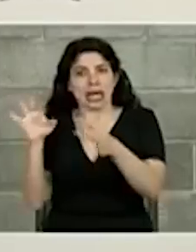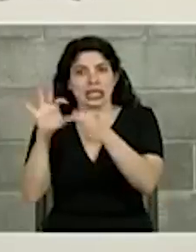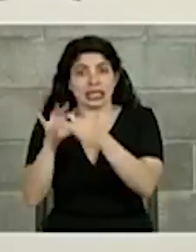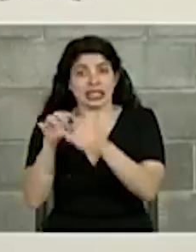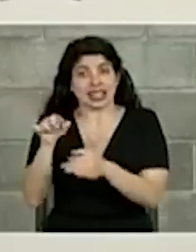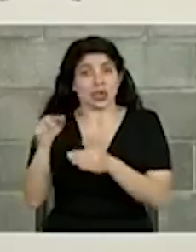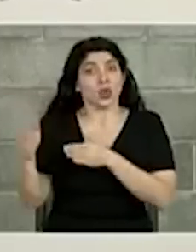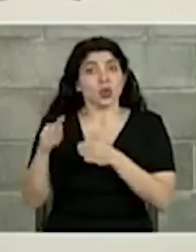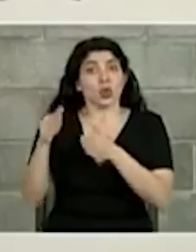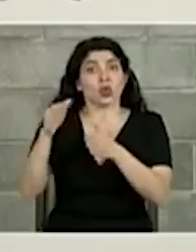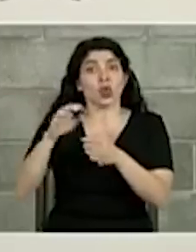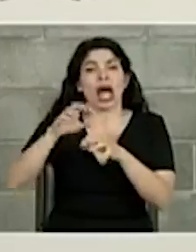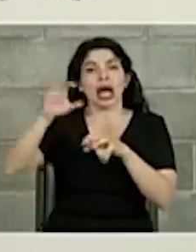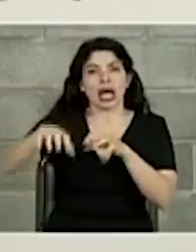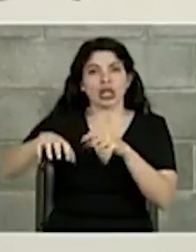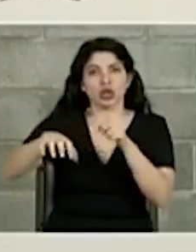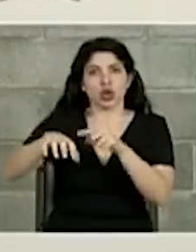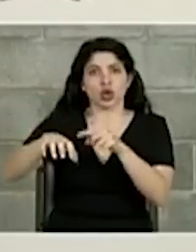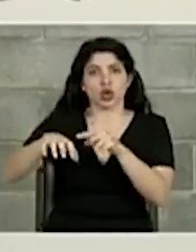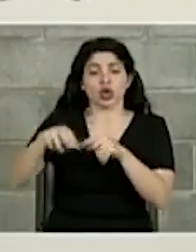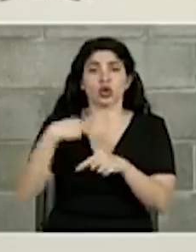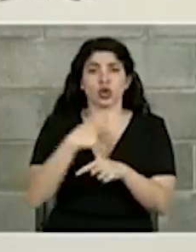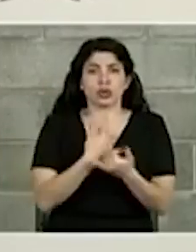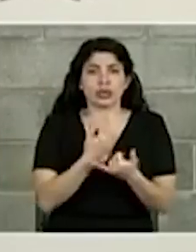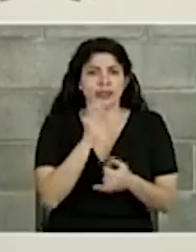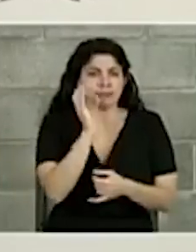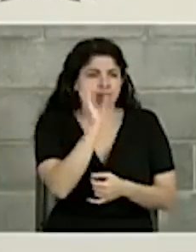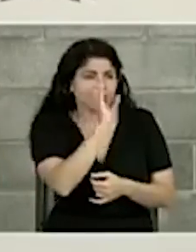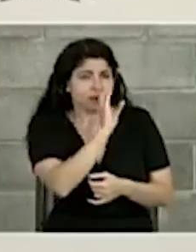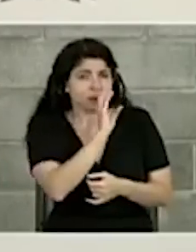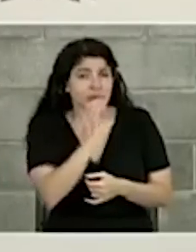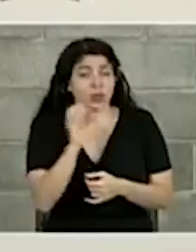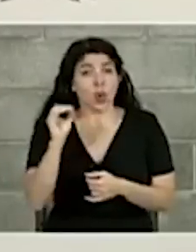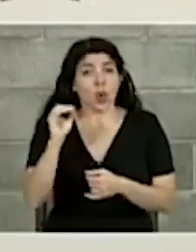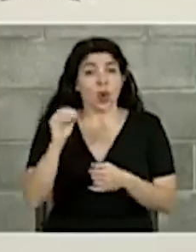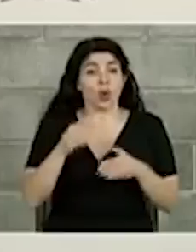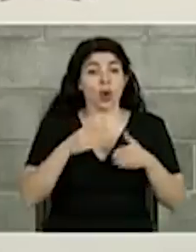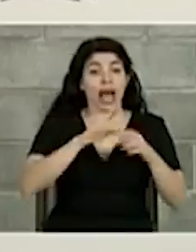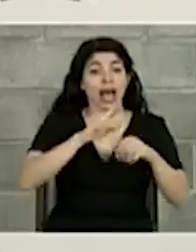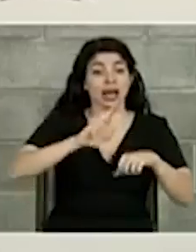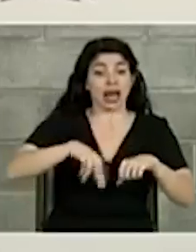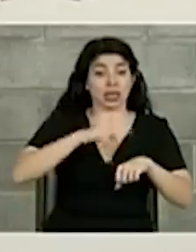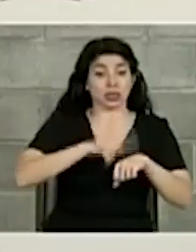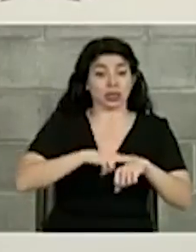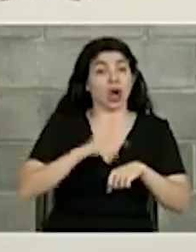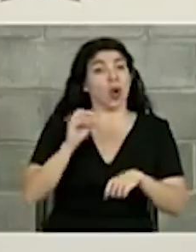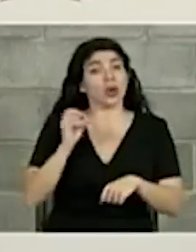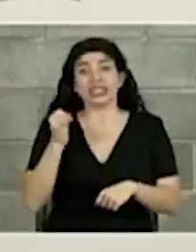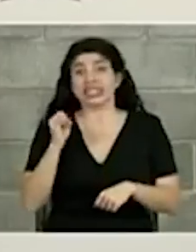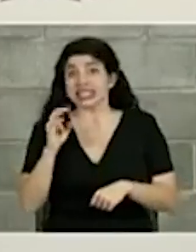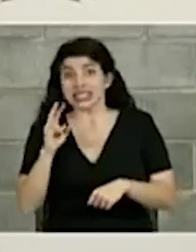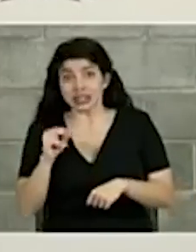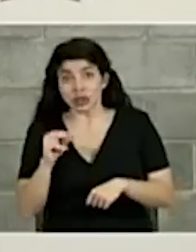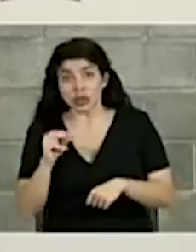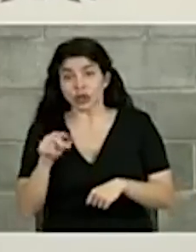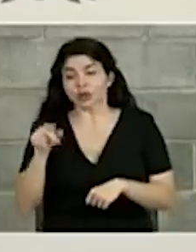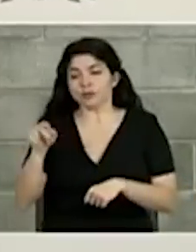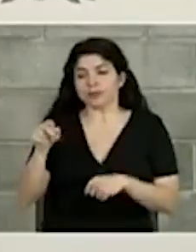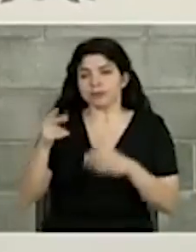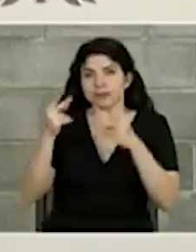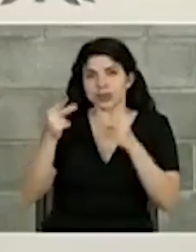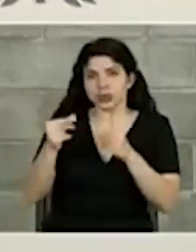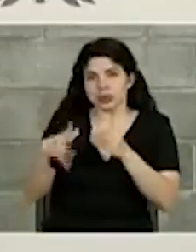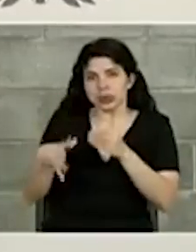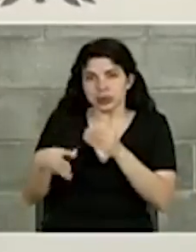Esa es una ruta cantonal. Estamos buscando la opción o de hacer la ruta nacional o, si no, incorporar un